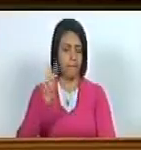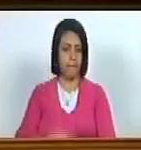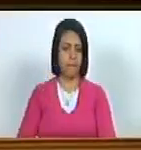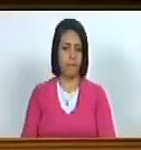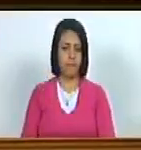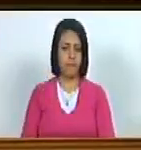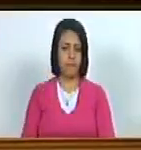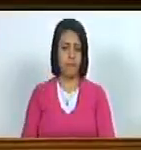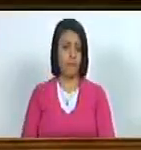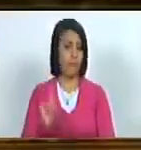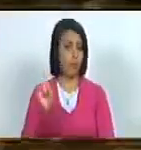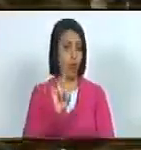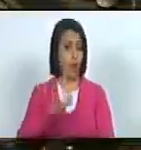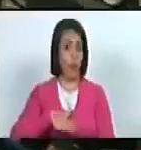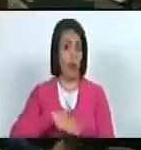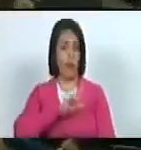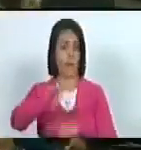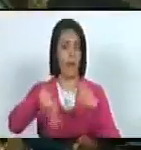Venezuela no señor